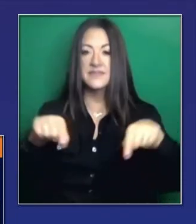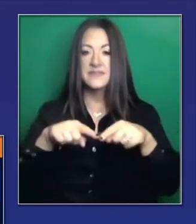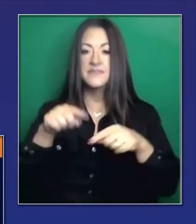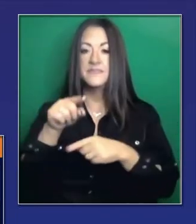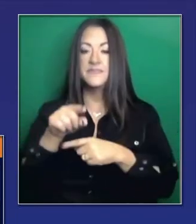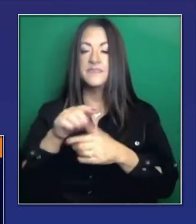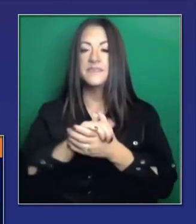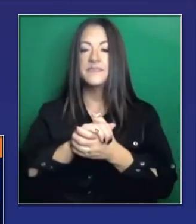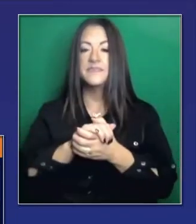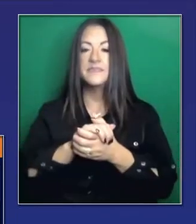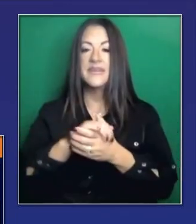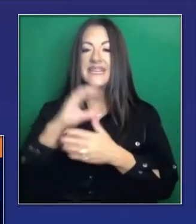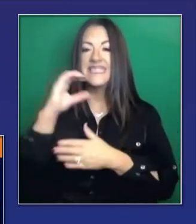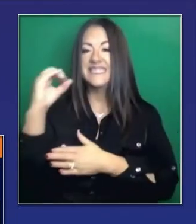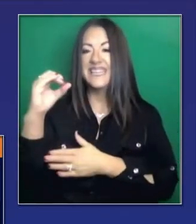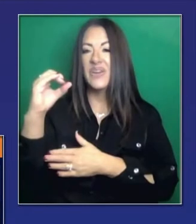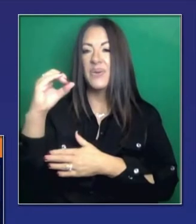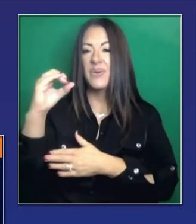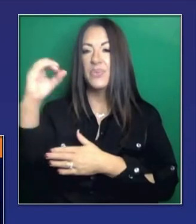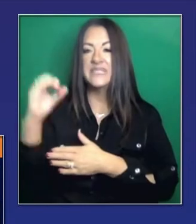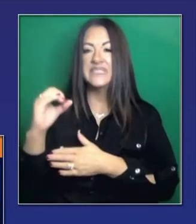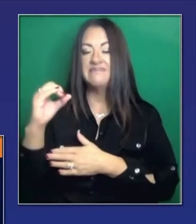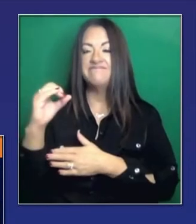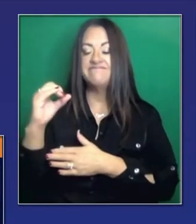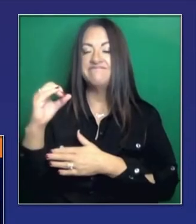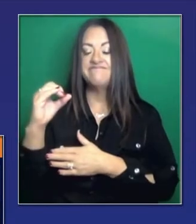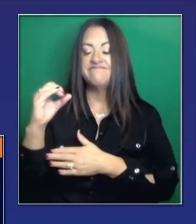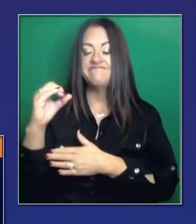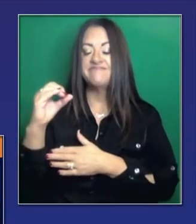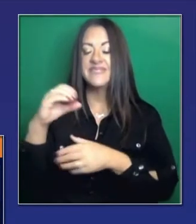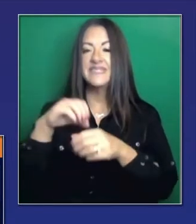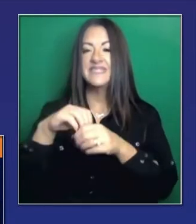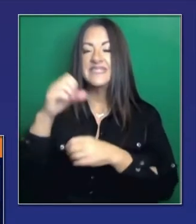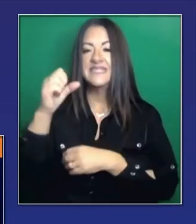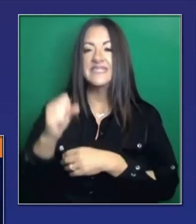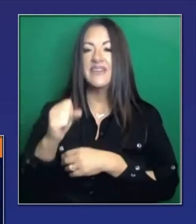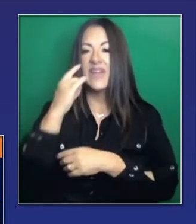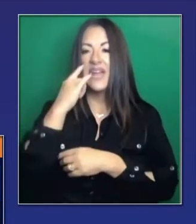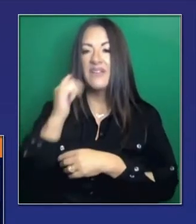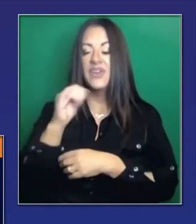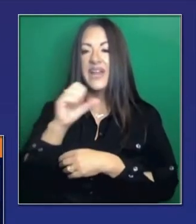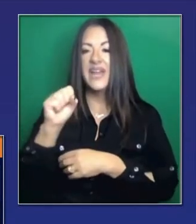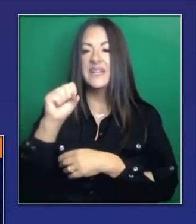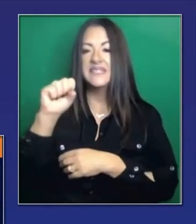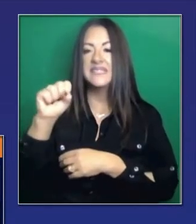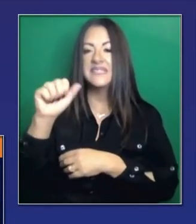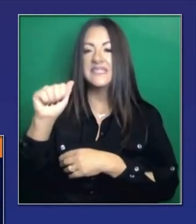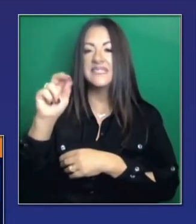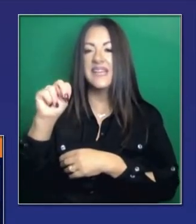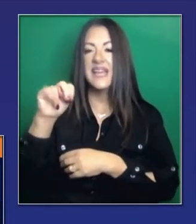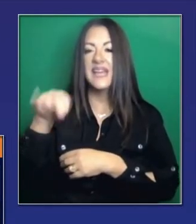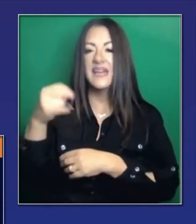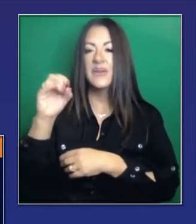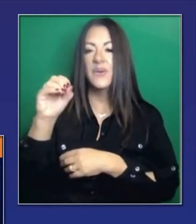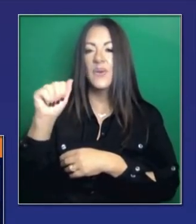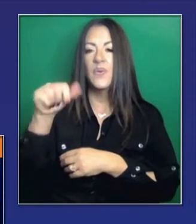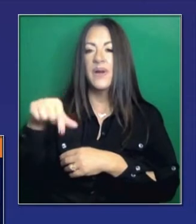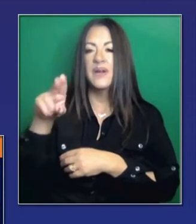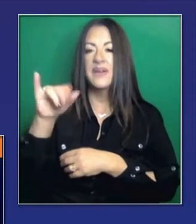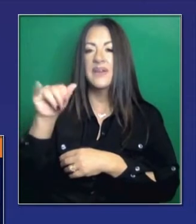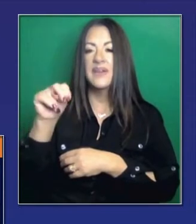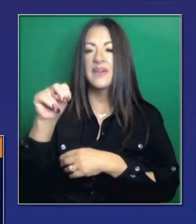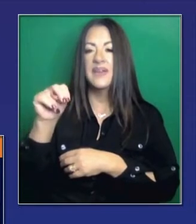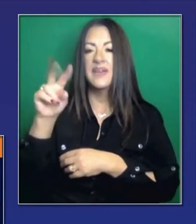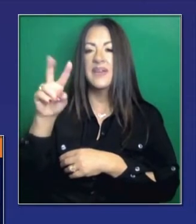año nuevo. Pueden ver la capacidad en unidades de cuidados intensivos, al cero por ciento en el sur de California, el Valle de San Joaquín